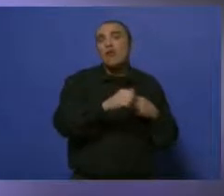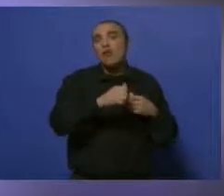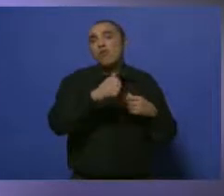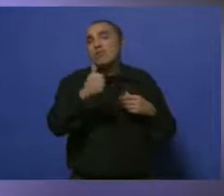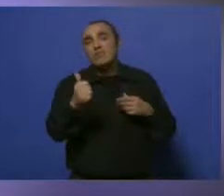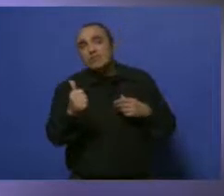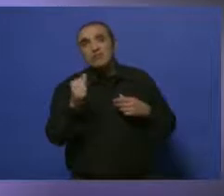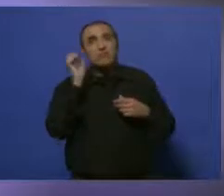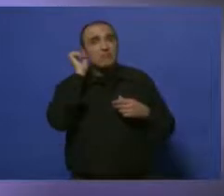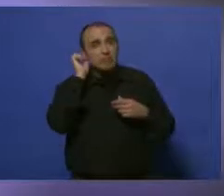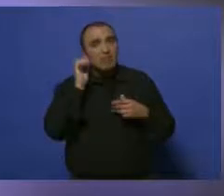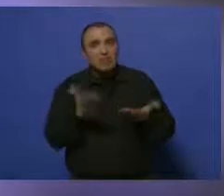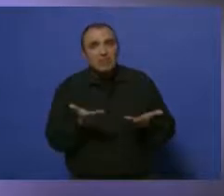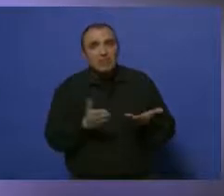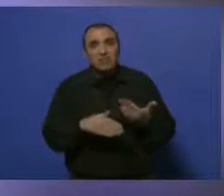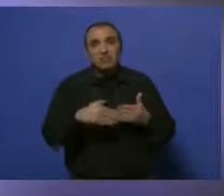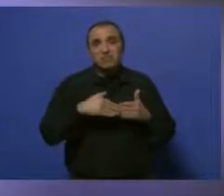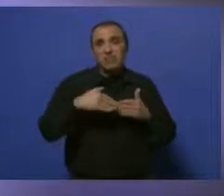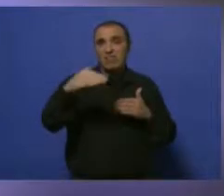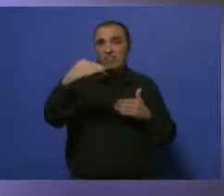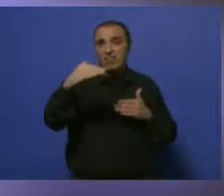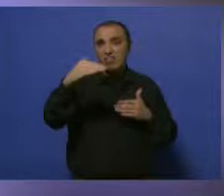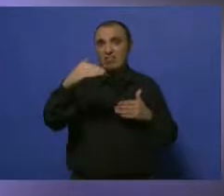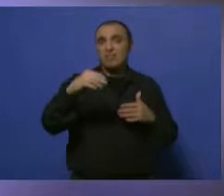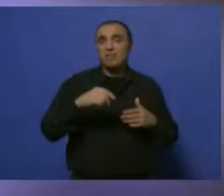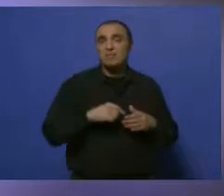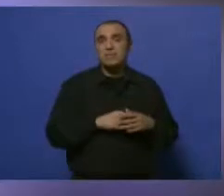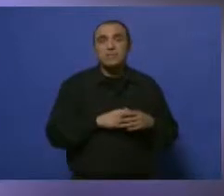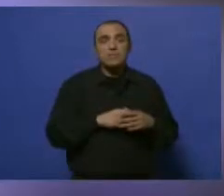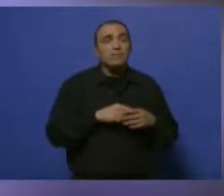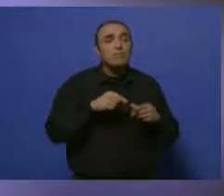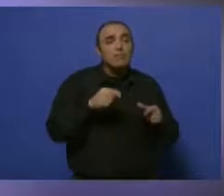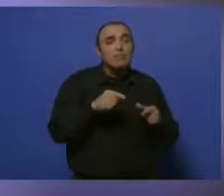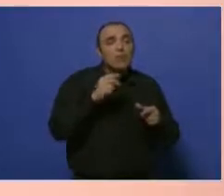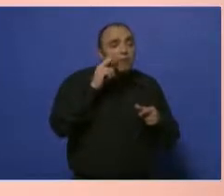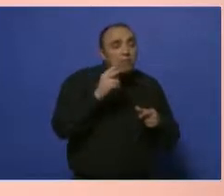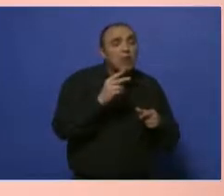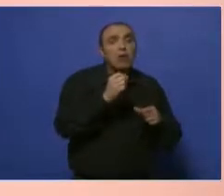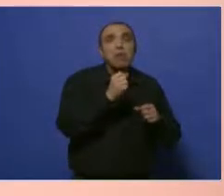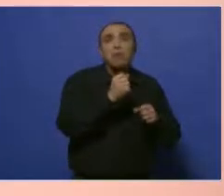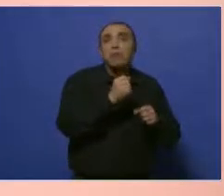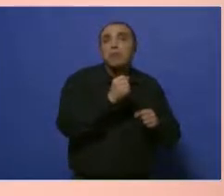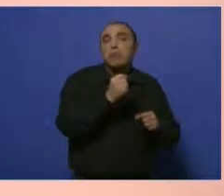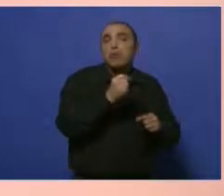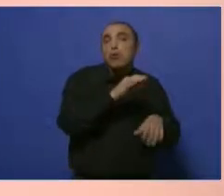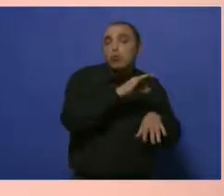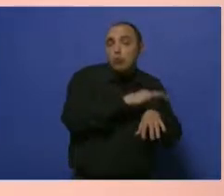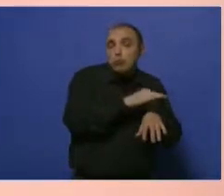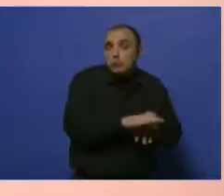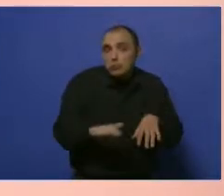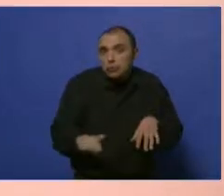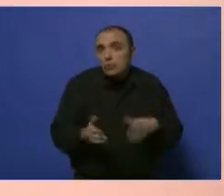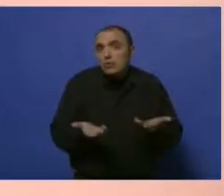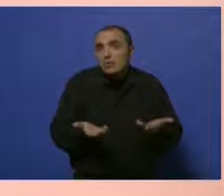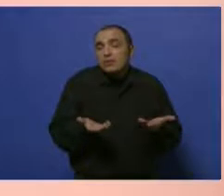frecuentemente es en este grupo de edad. Es lo que en la práctica diaria vemos los pediatras como el productor o el causante de